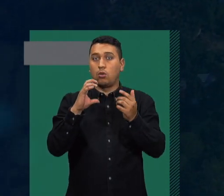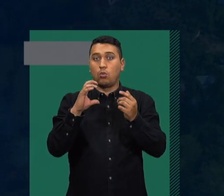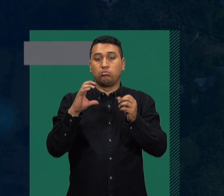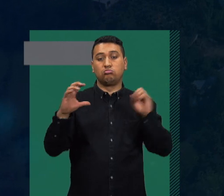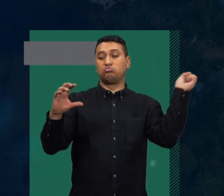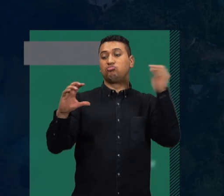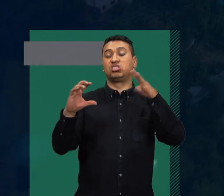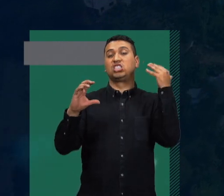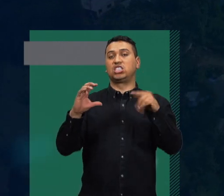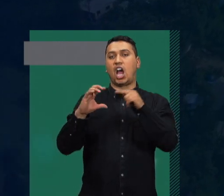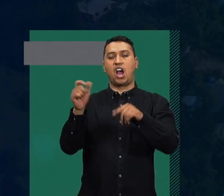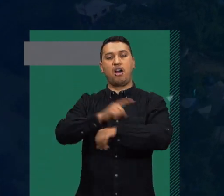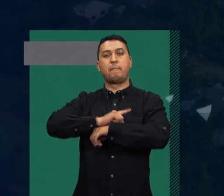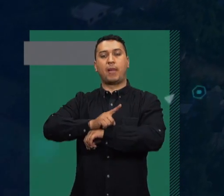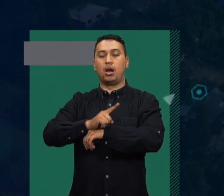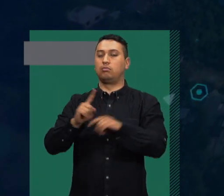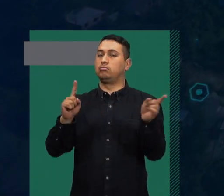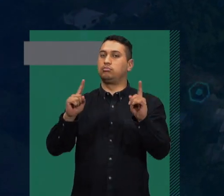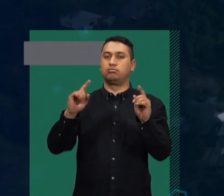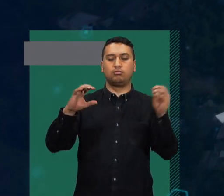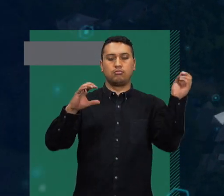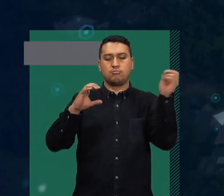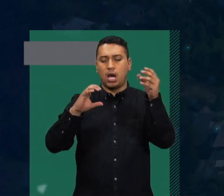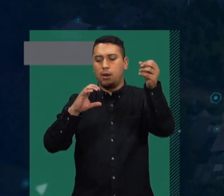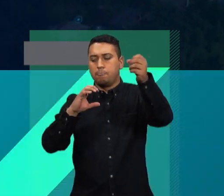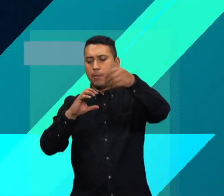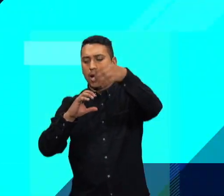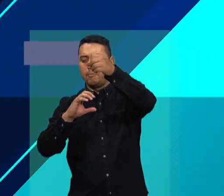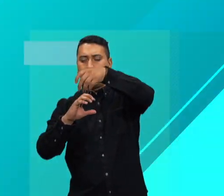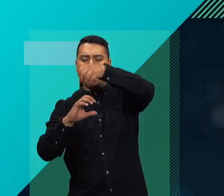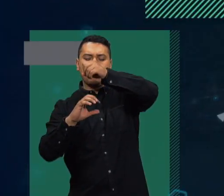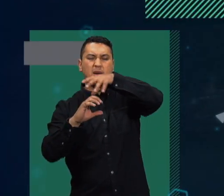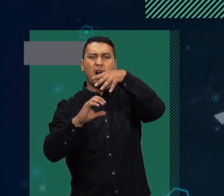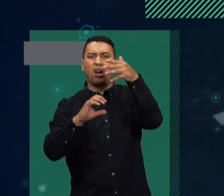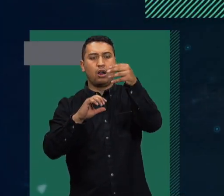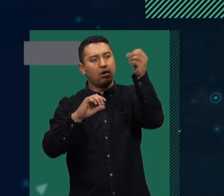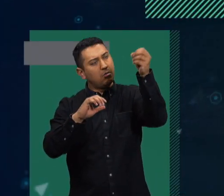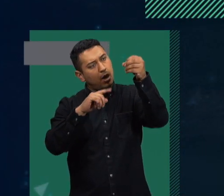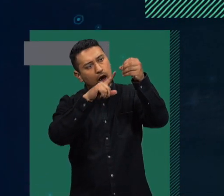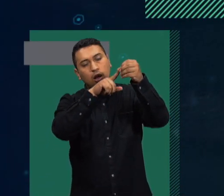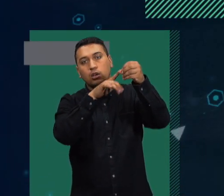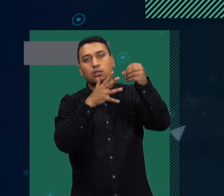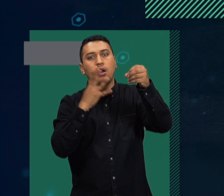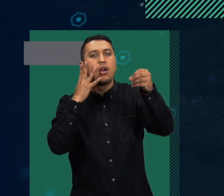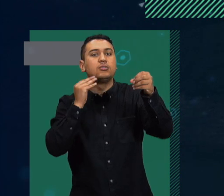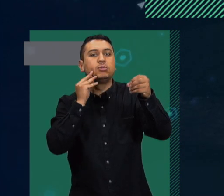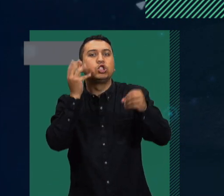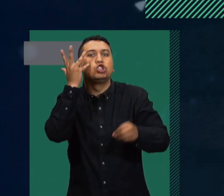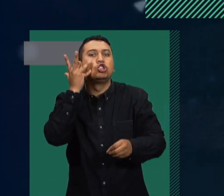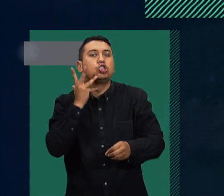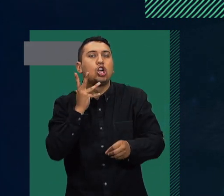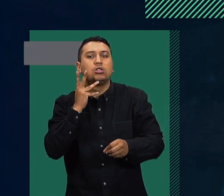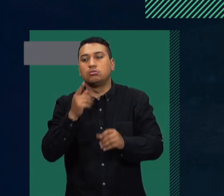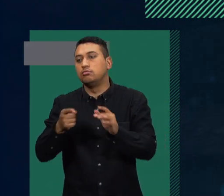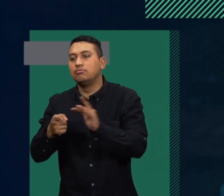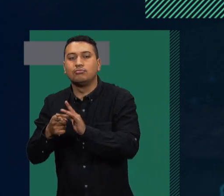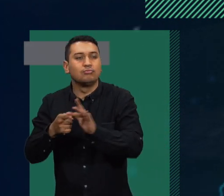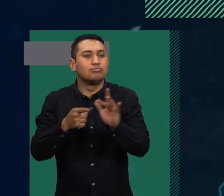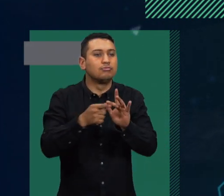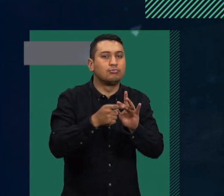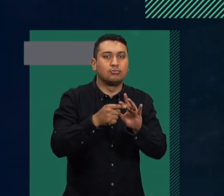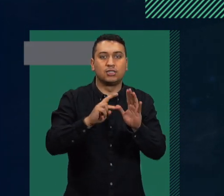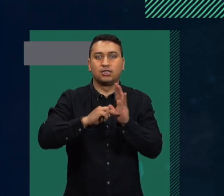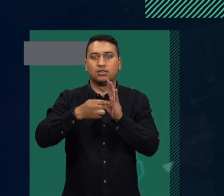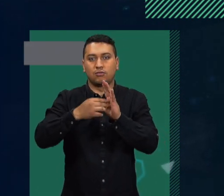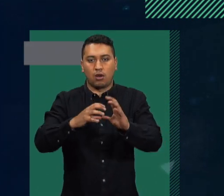construye a merced de las experiencias cotidianas. Si usted nació en Colombia, su cerebro se construye como un